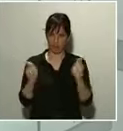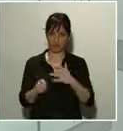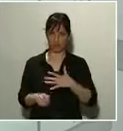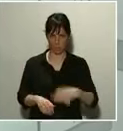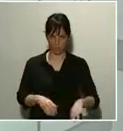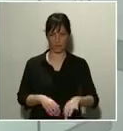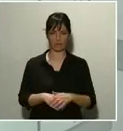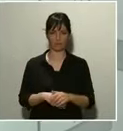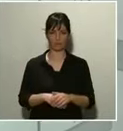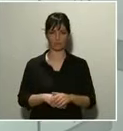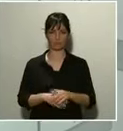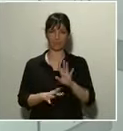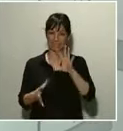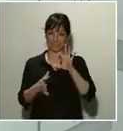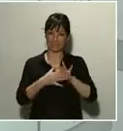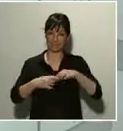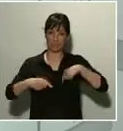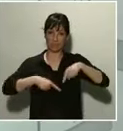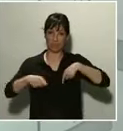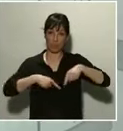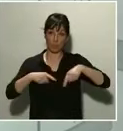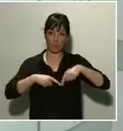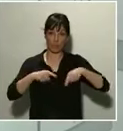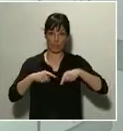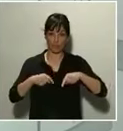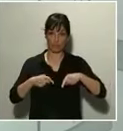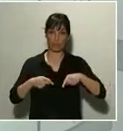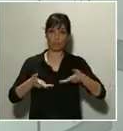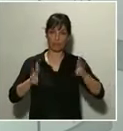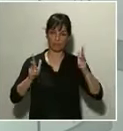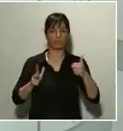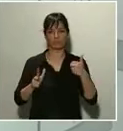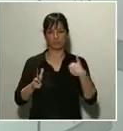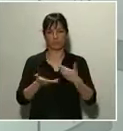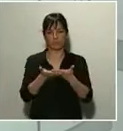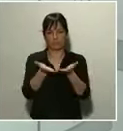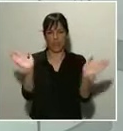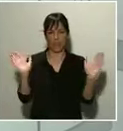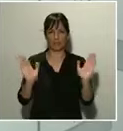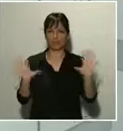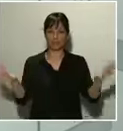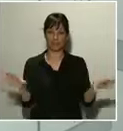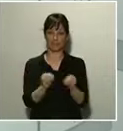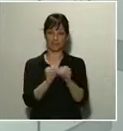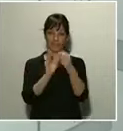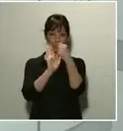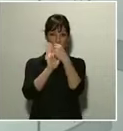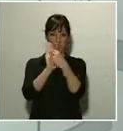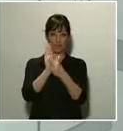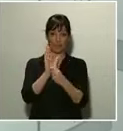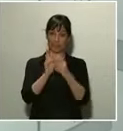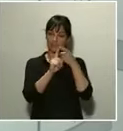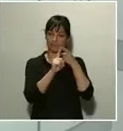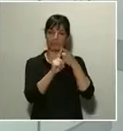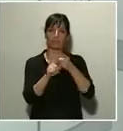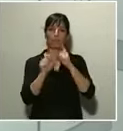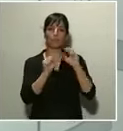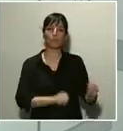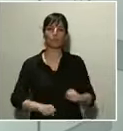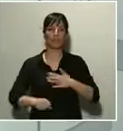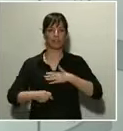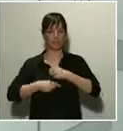que ver con la movilidad admitida. En definitiva, un conjunto de medidas destinadas a proteger a nuestras familias,